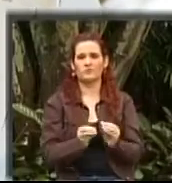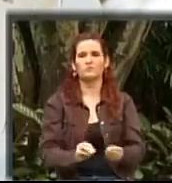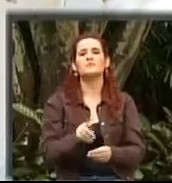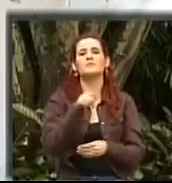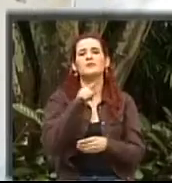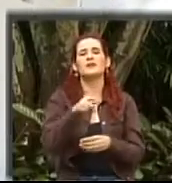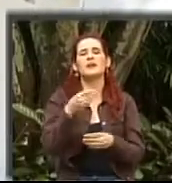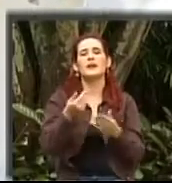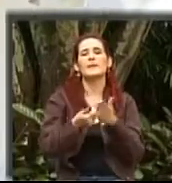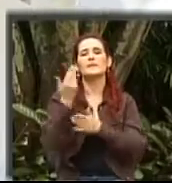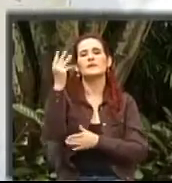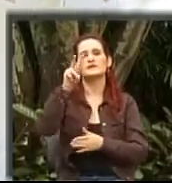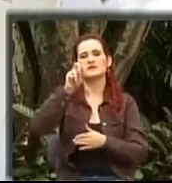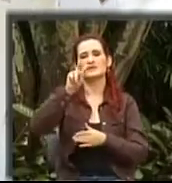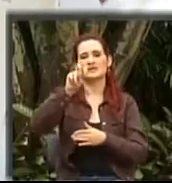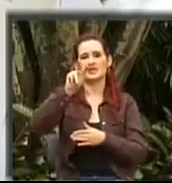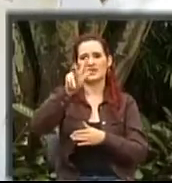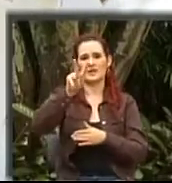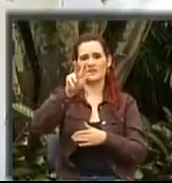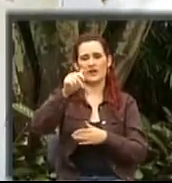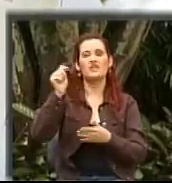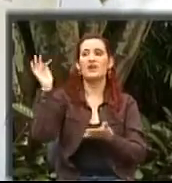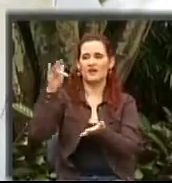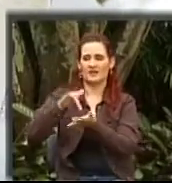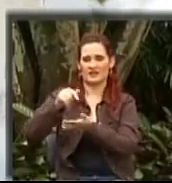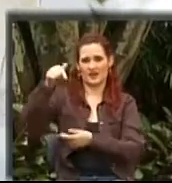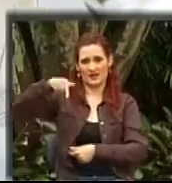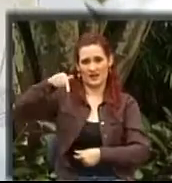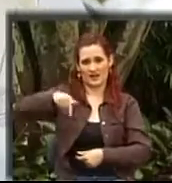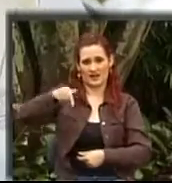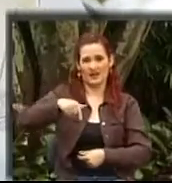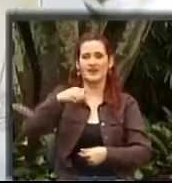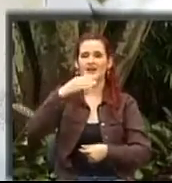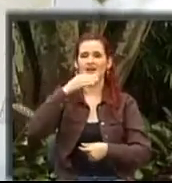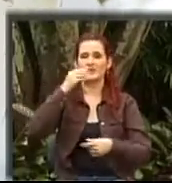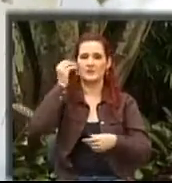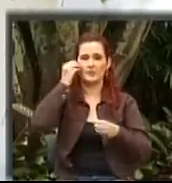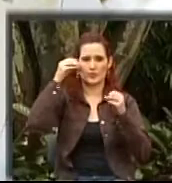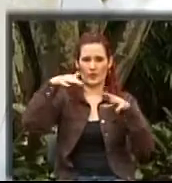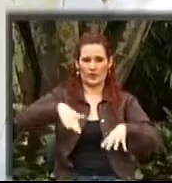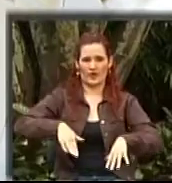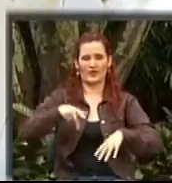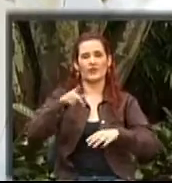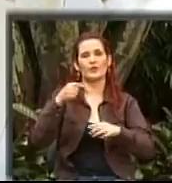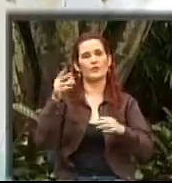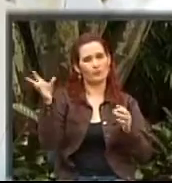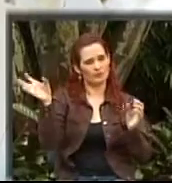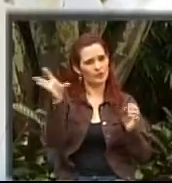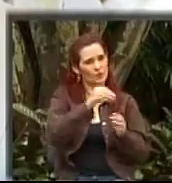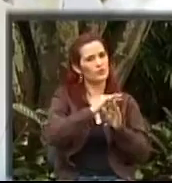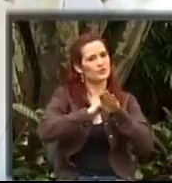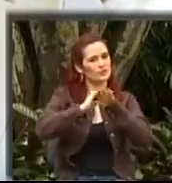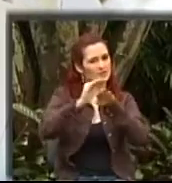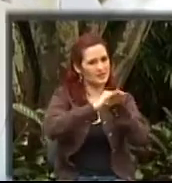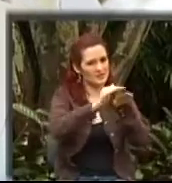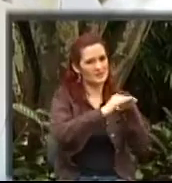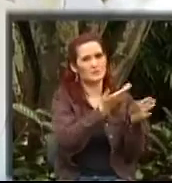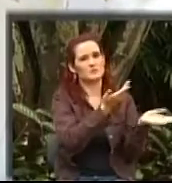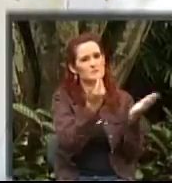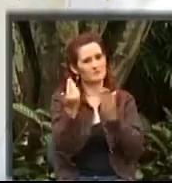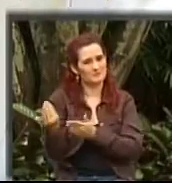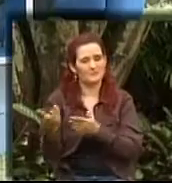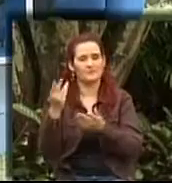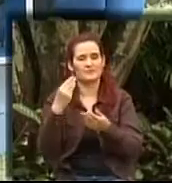Empieza hoy a las 7 y media en nuestro Canal Parque y va hasta el 20 de octubre. Están todos cordialmente invitados, espero que nos acompañen.